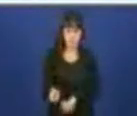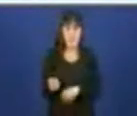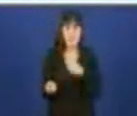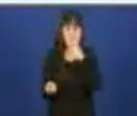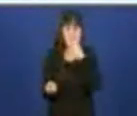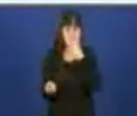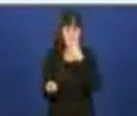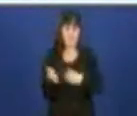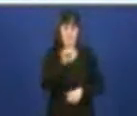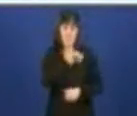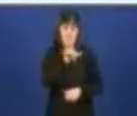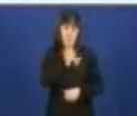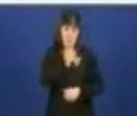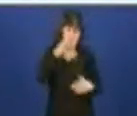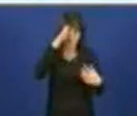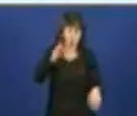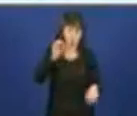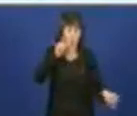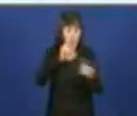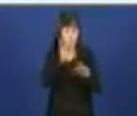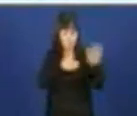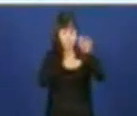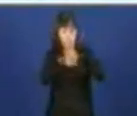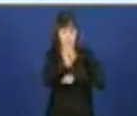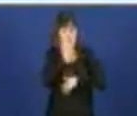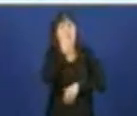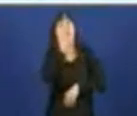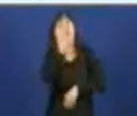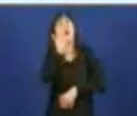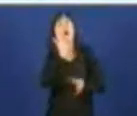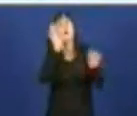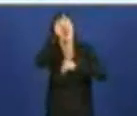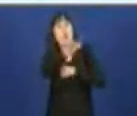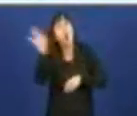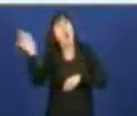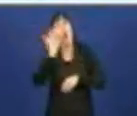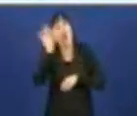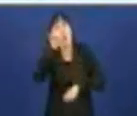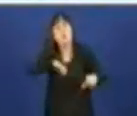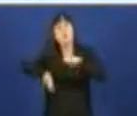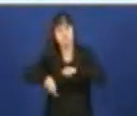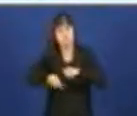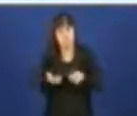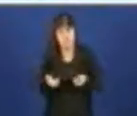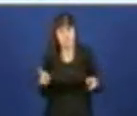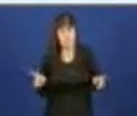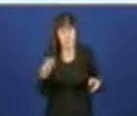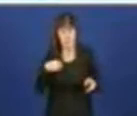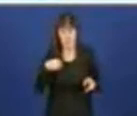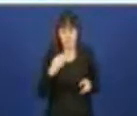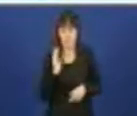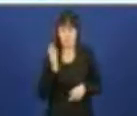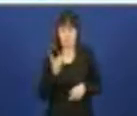unha espera razonable para acceder a unha consulta médica, un procedimento de diagnóstico, unha intervención cirúrxica, é inerente ao noso sistema